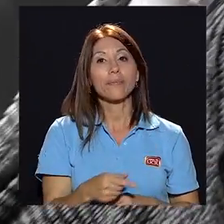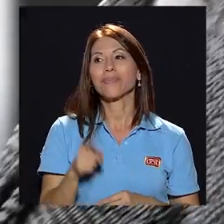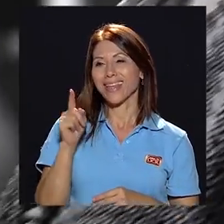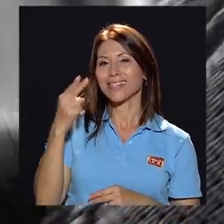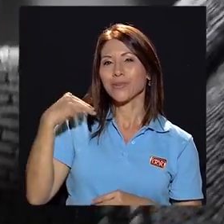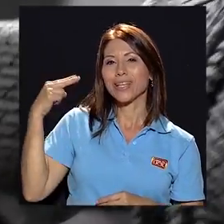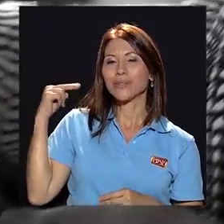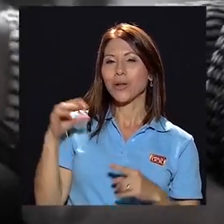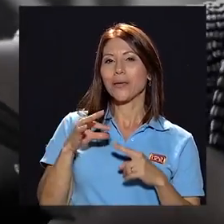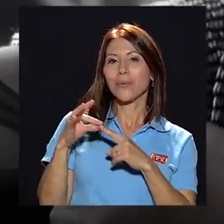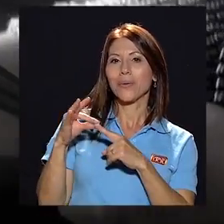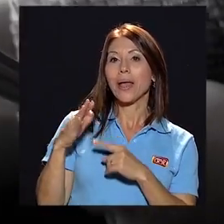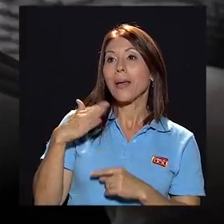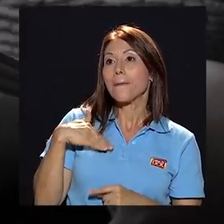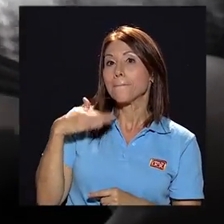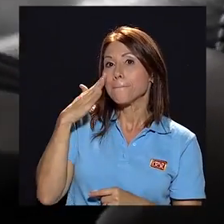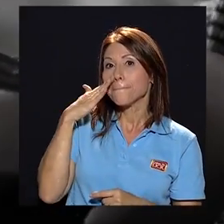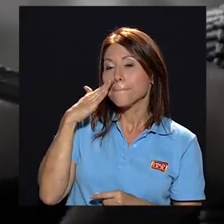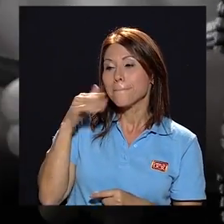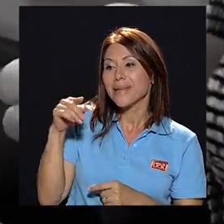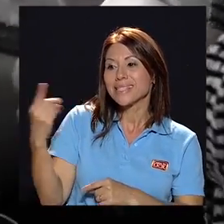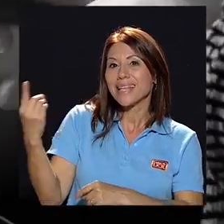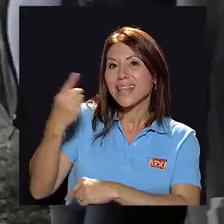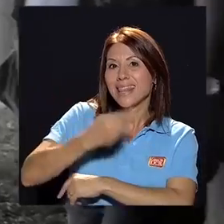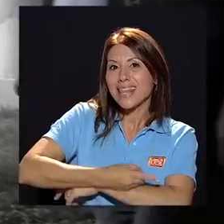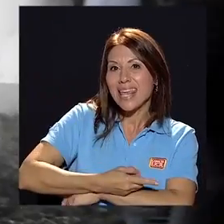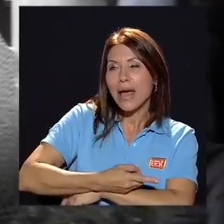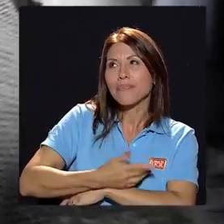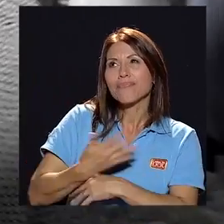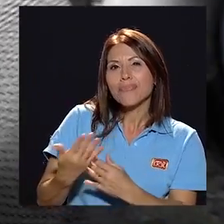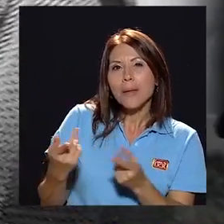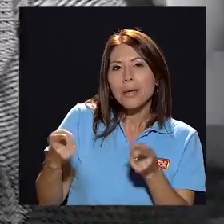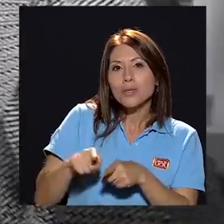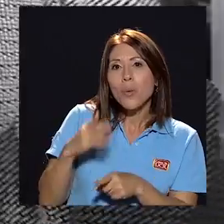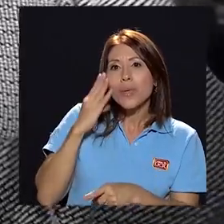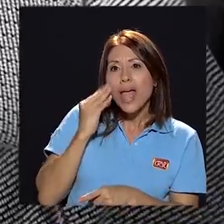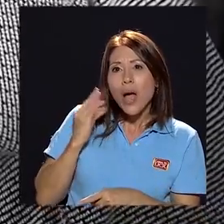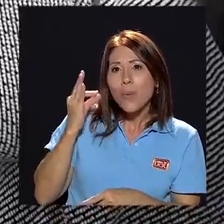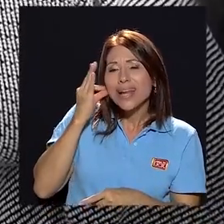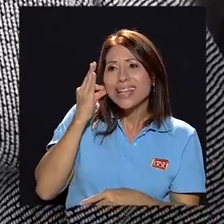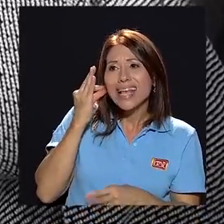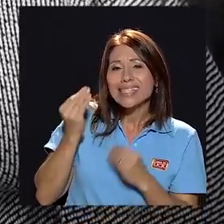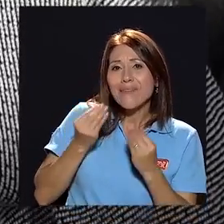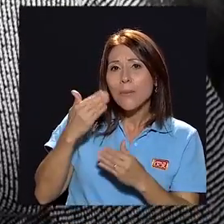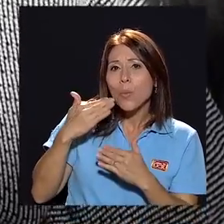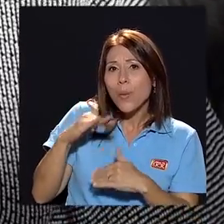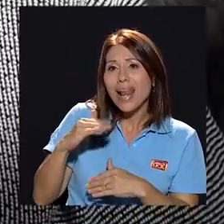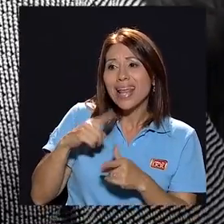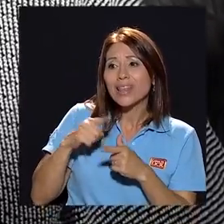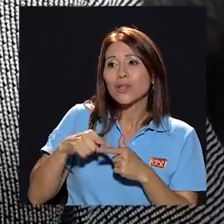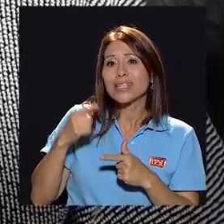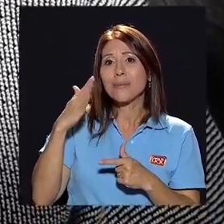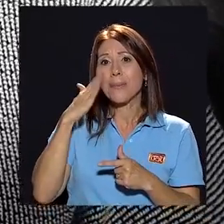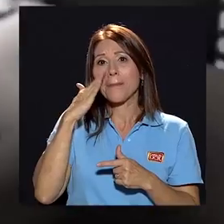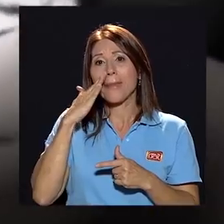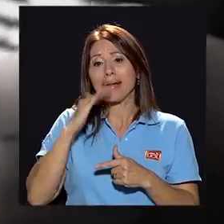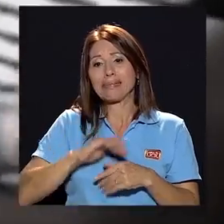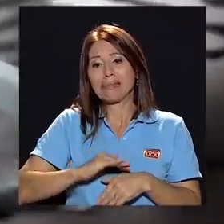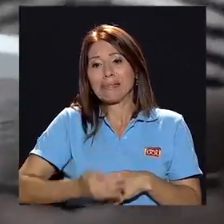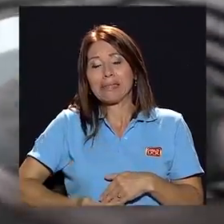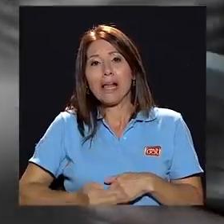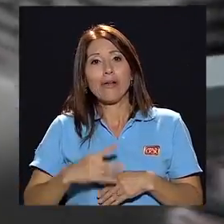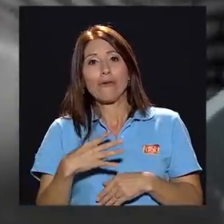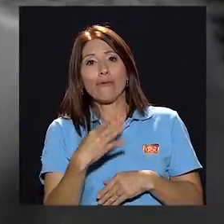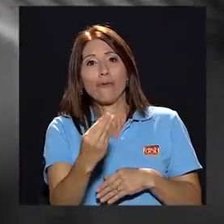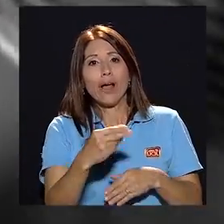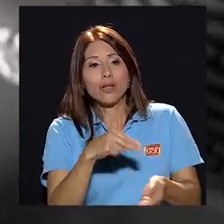Mami, ese día estaba muy grave mi abuelita y entonces salió para el hospital a parir a parirme a mí y dice Mami,